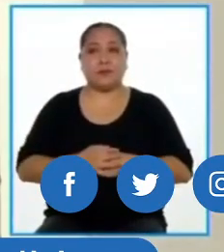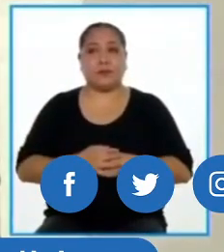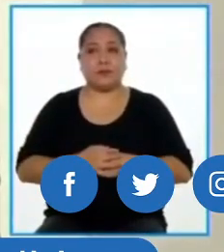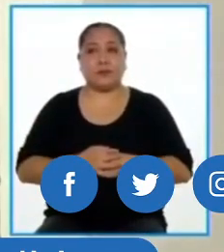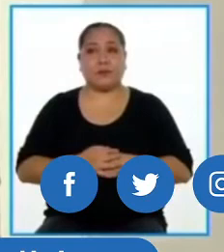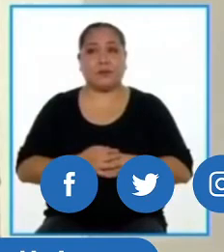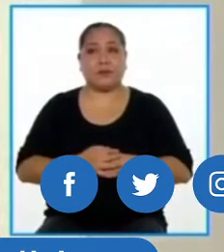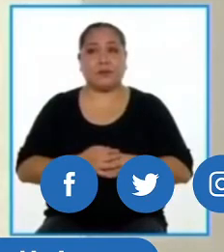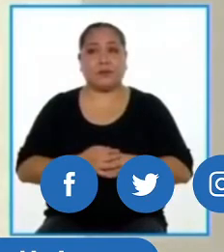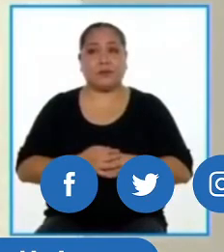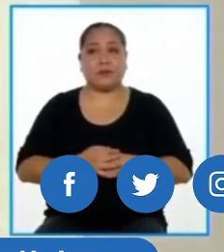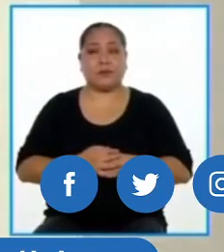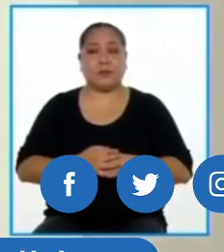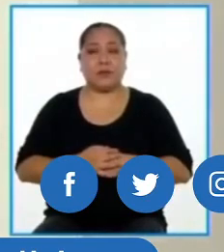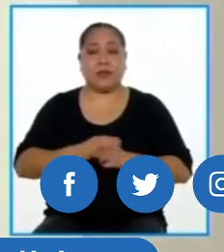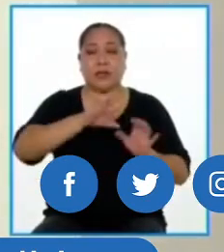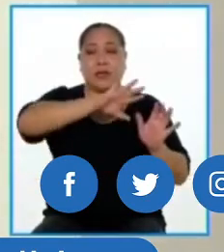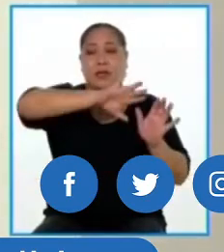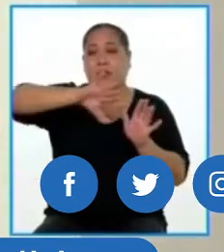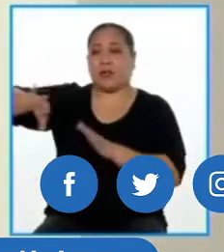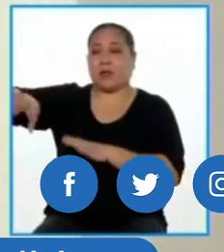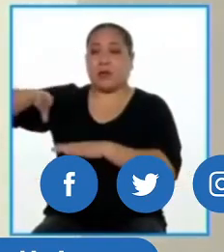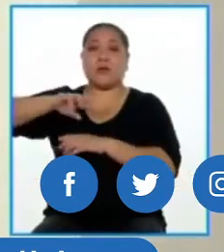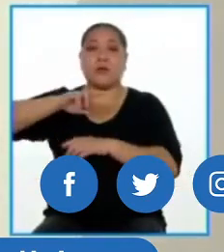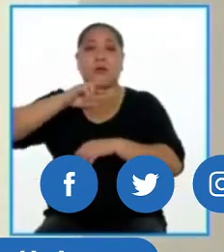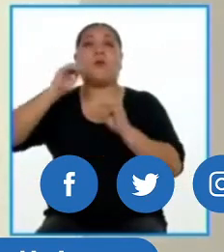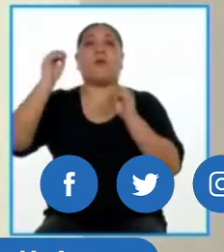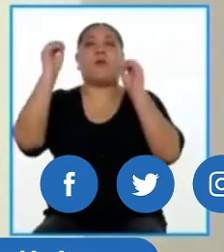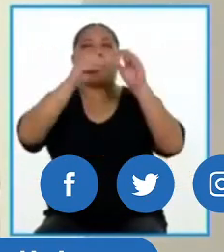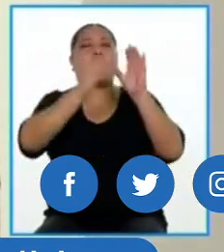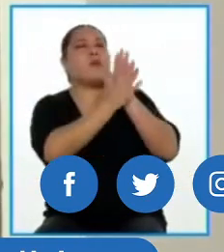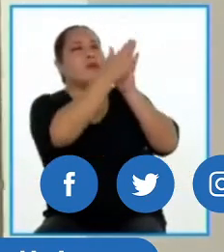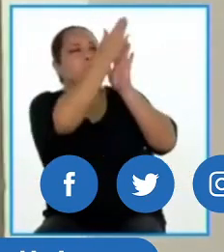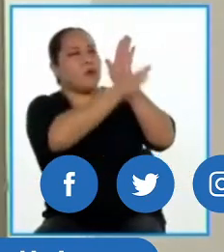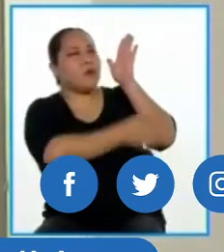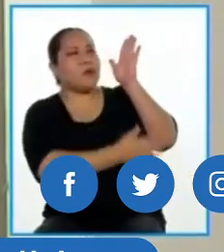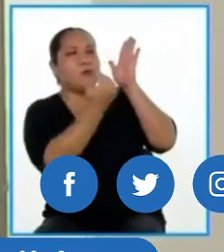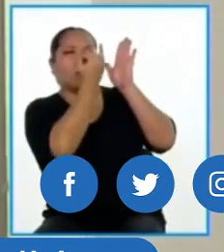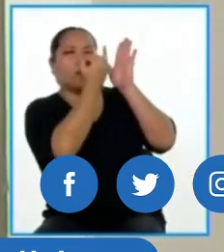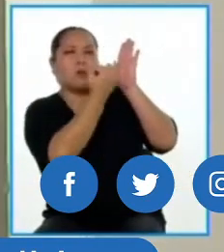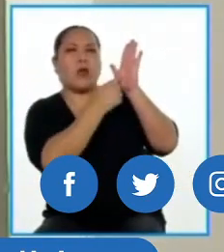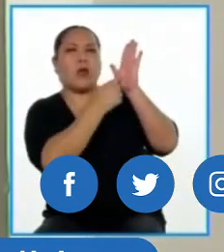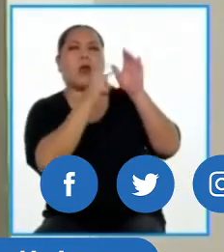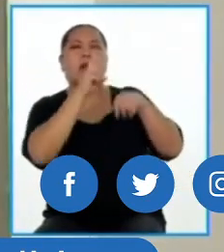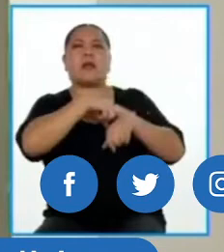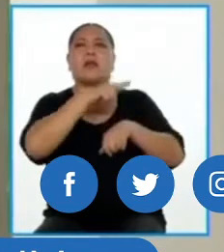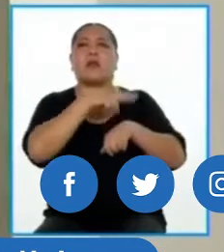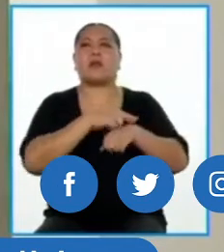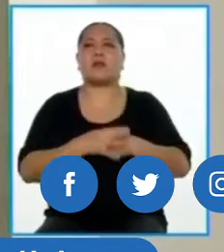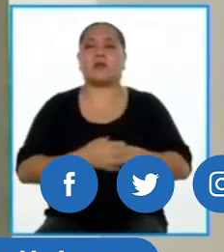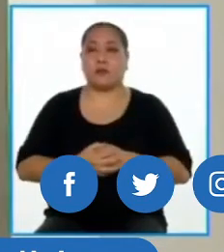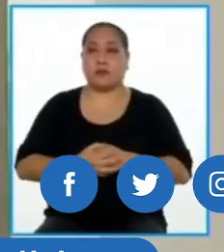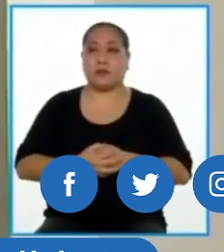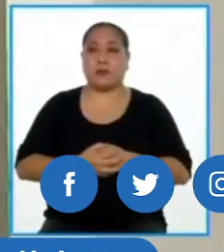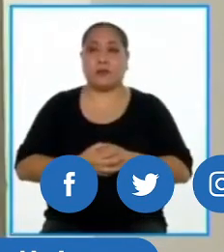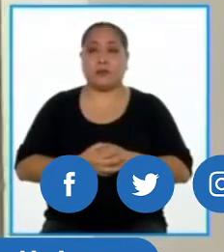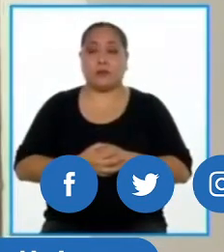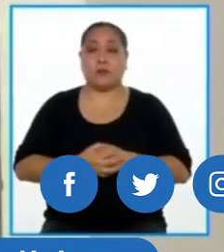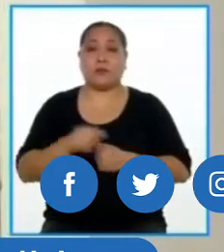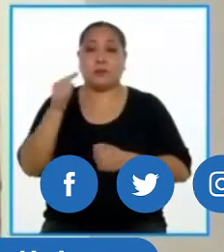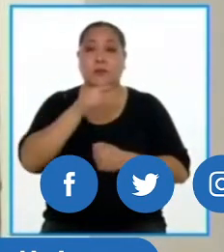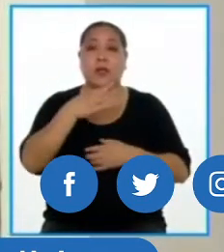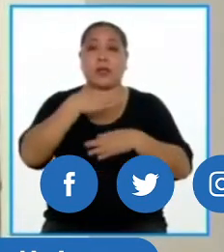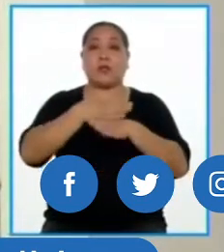regiones, para las